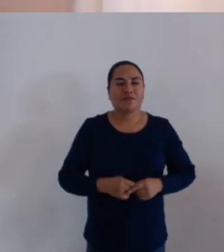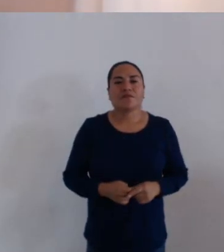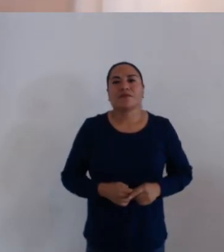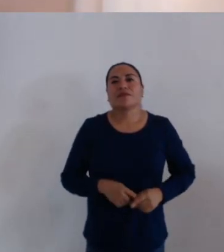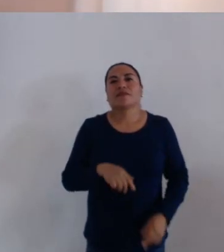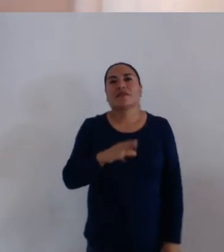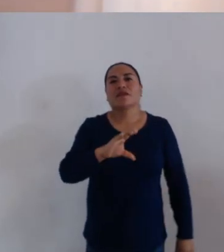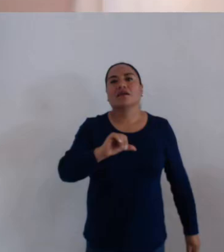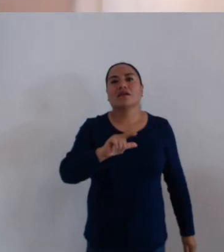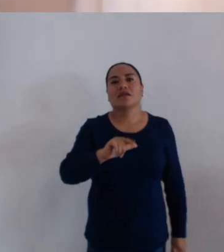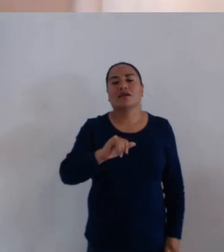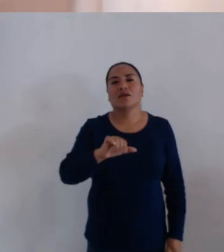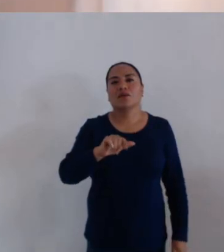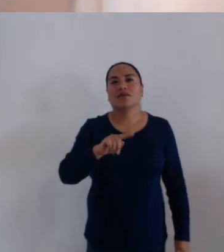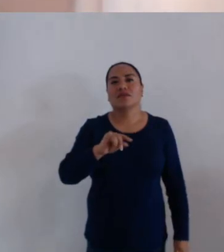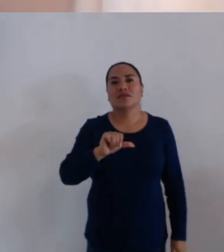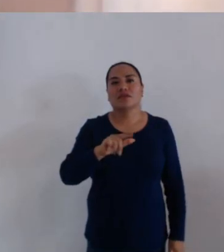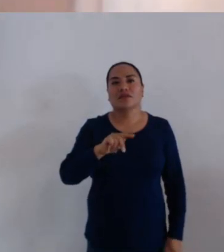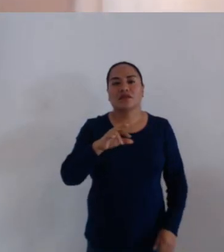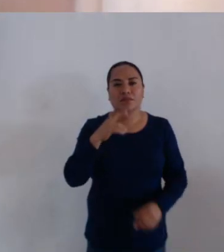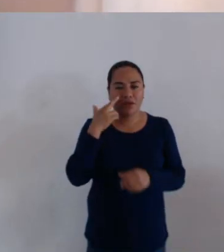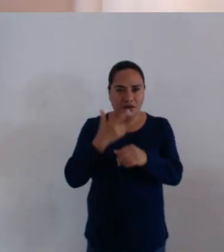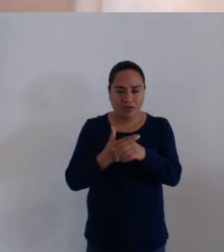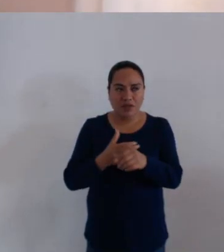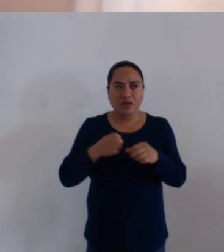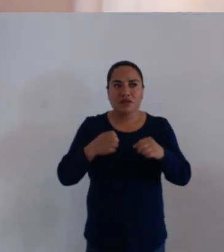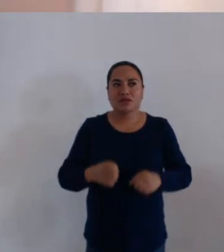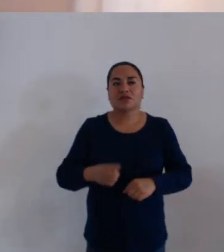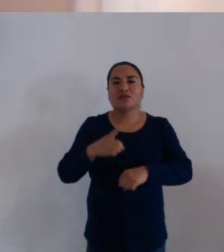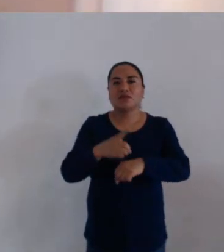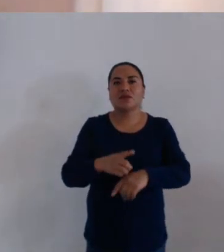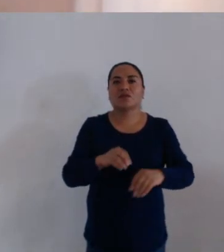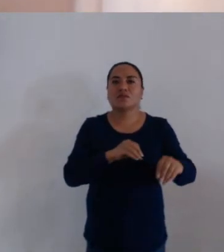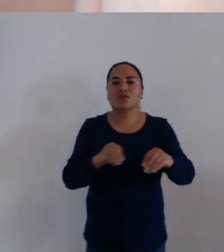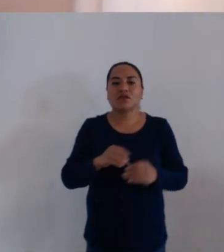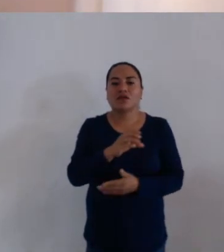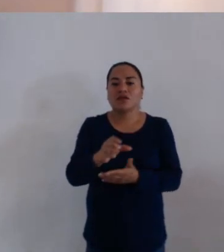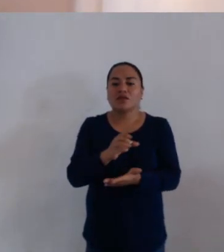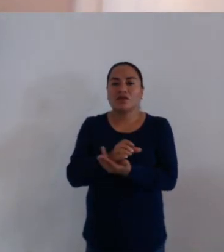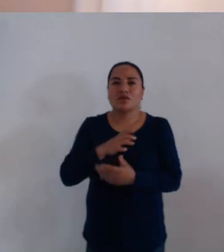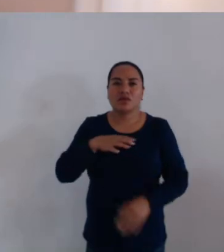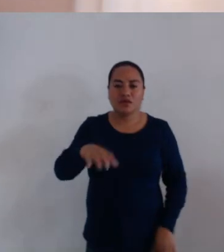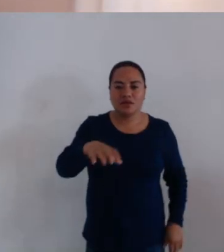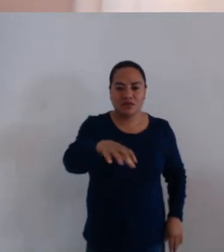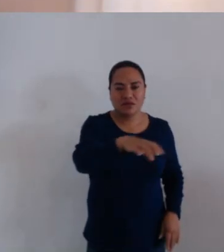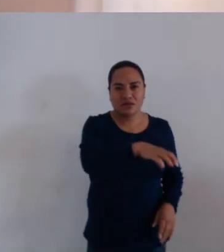Ciudadana Claudia Tapia Nolasco, Regidora de Seguridad Ciudadana y Movilidad y de Agencias y Colonias.